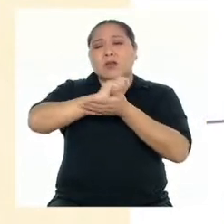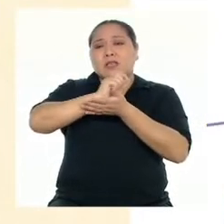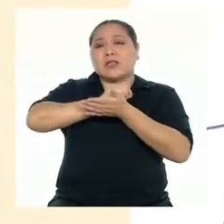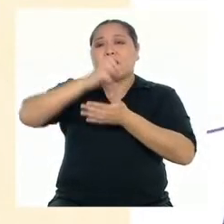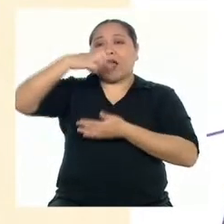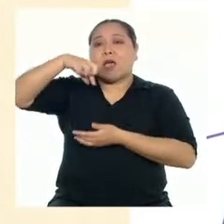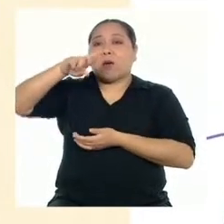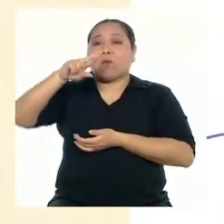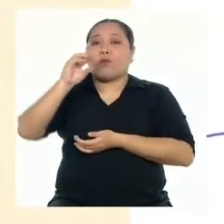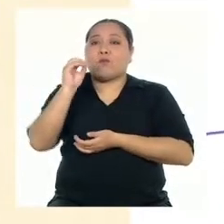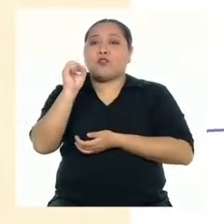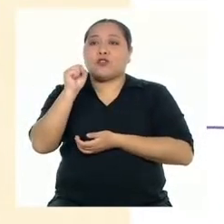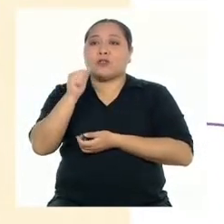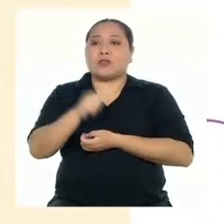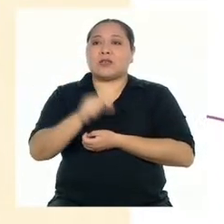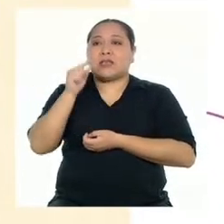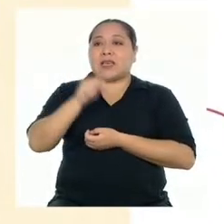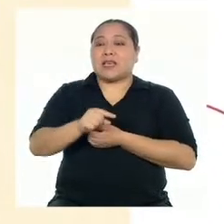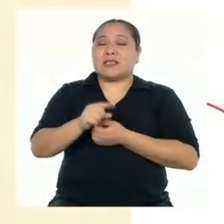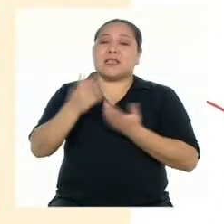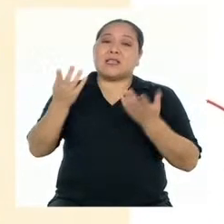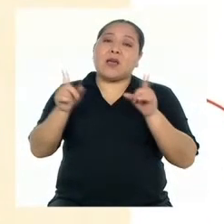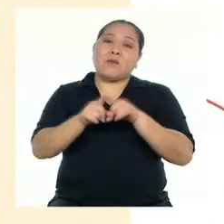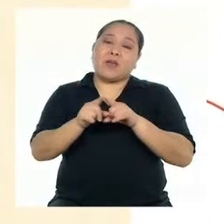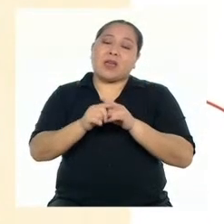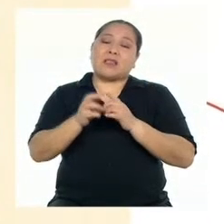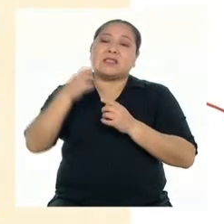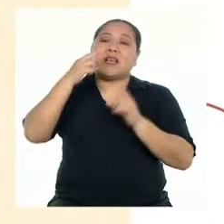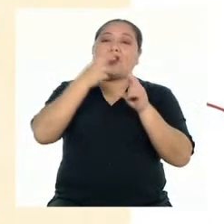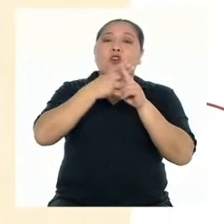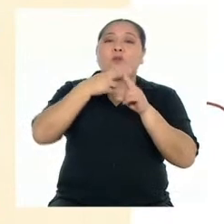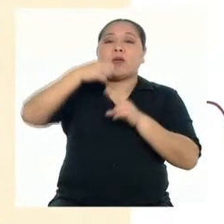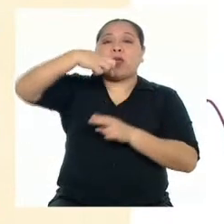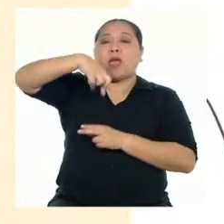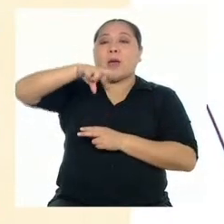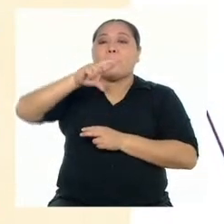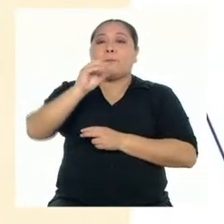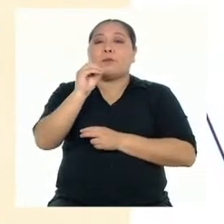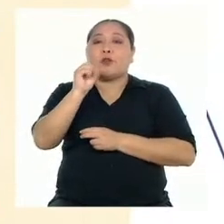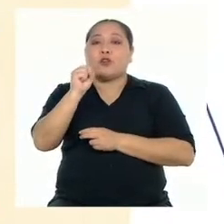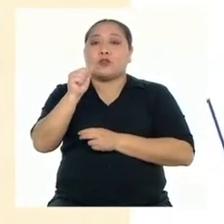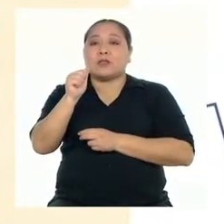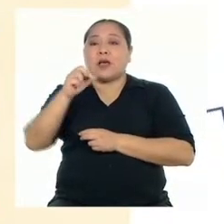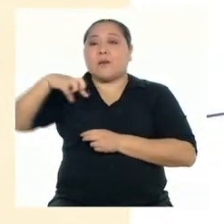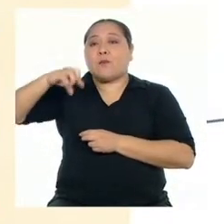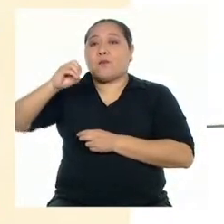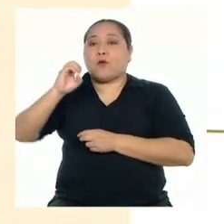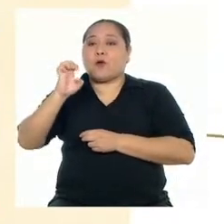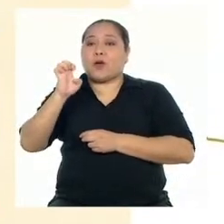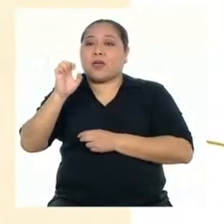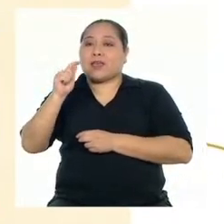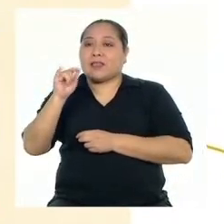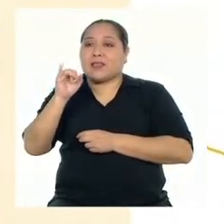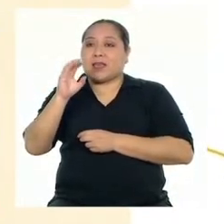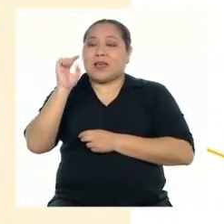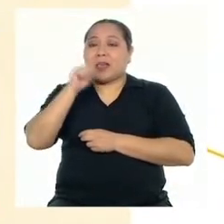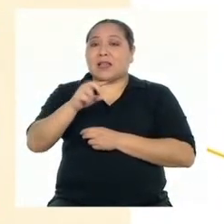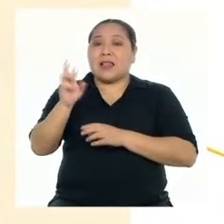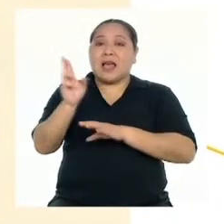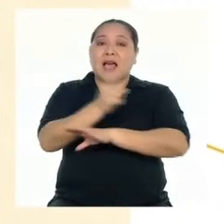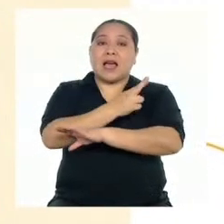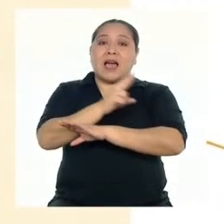y se le denomina prosa poética. En los versos, la rima es un aspecto fundamental,